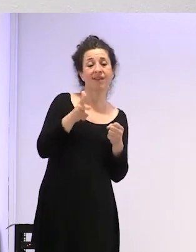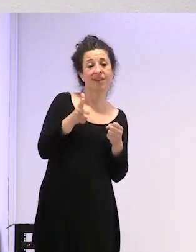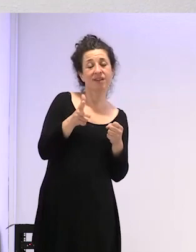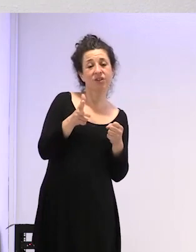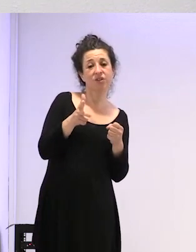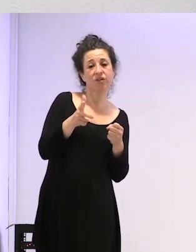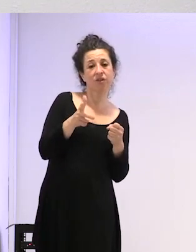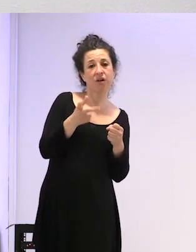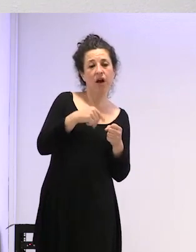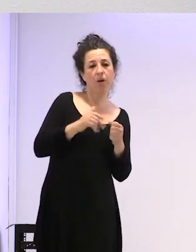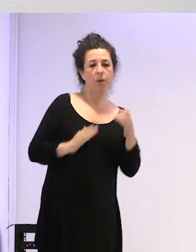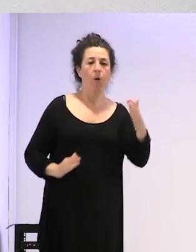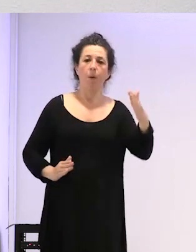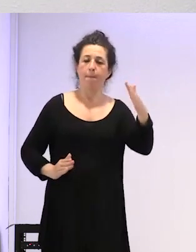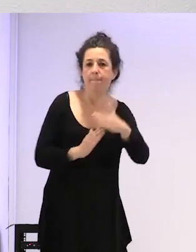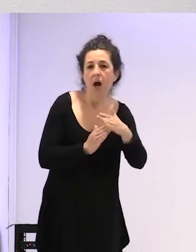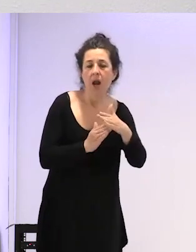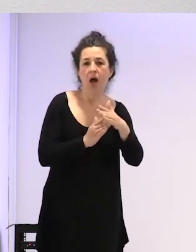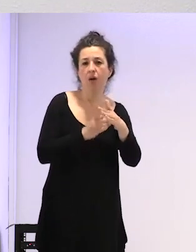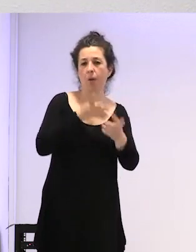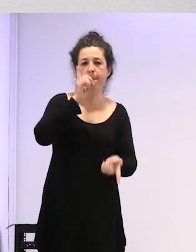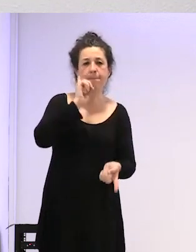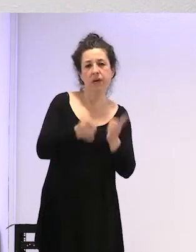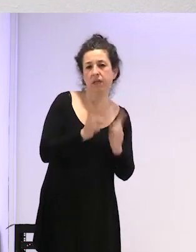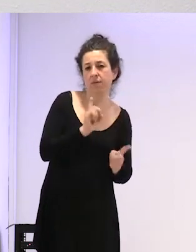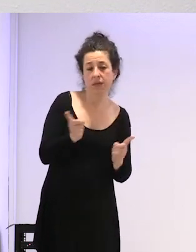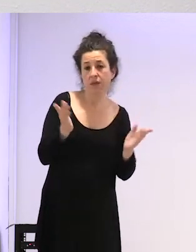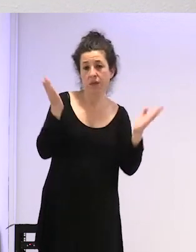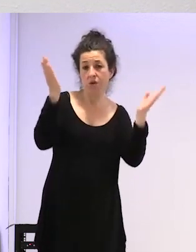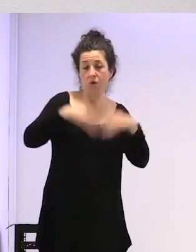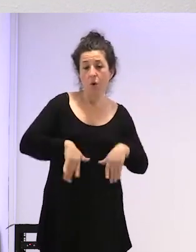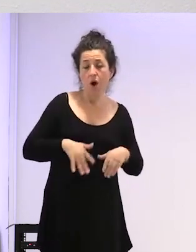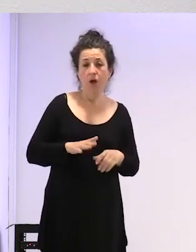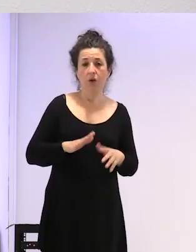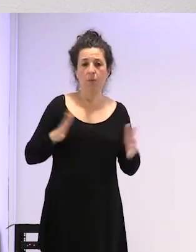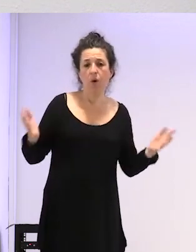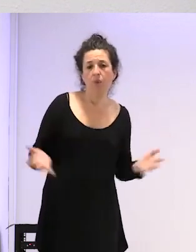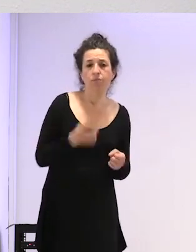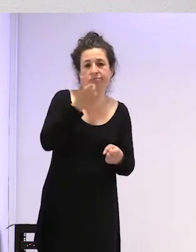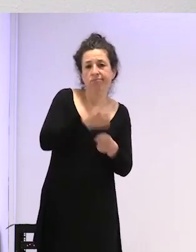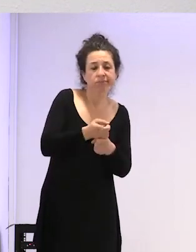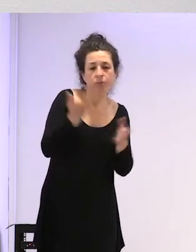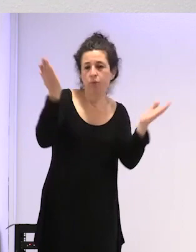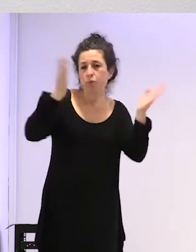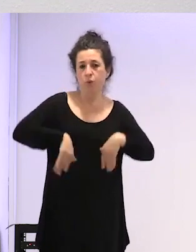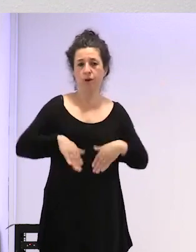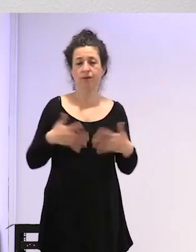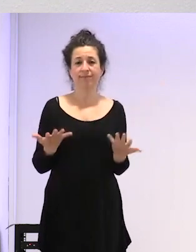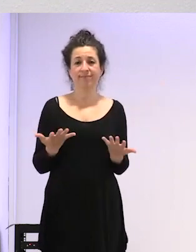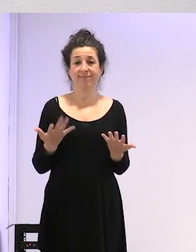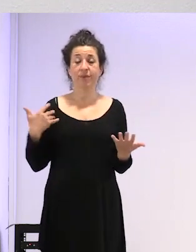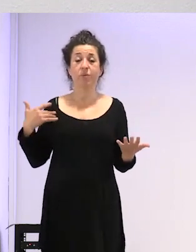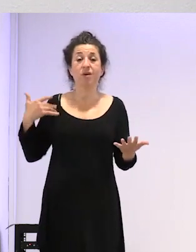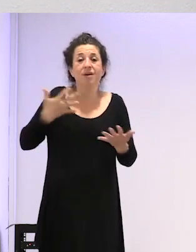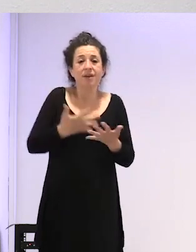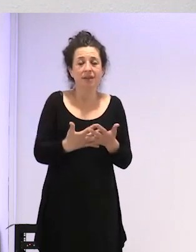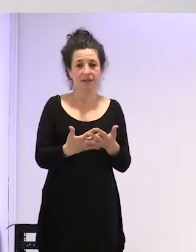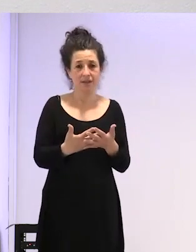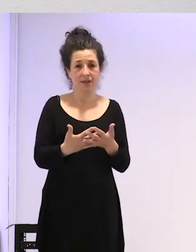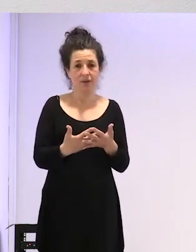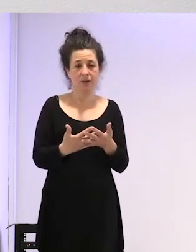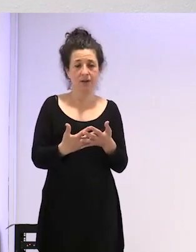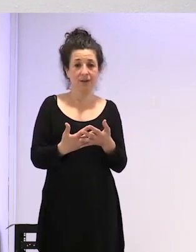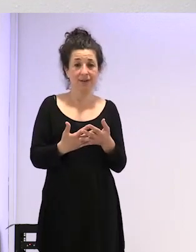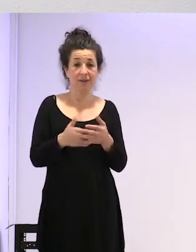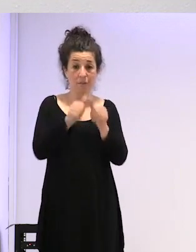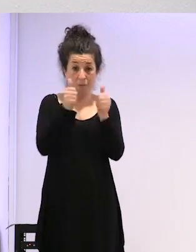ni a frenar ni a empujar ni a ojilar que es lo que hasta ahora yo creo que se ha hecho en